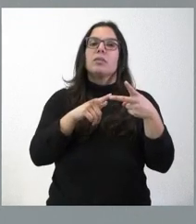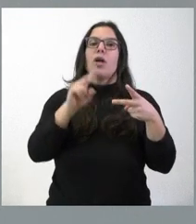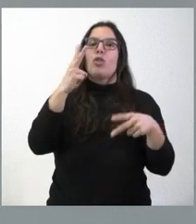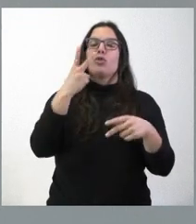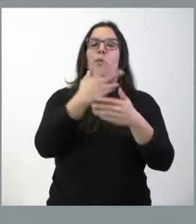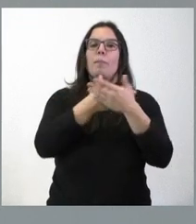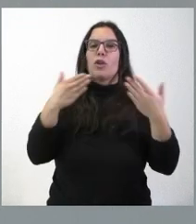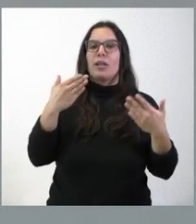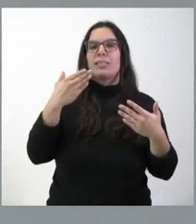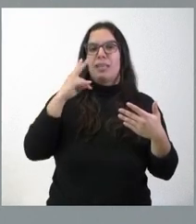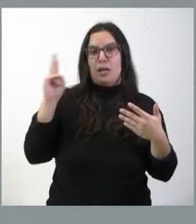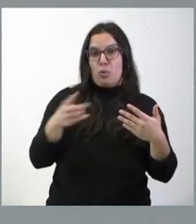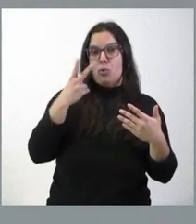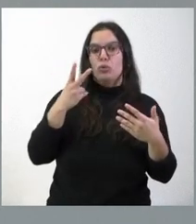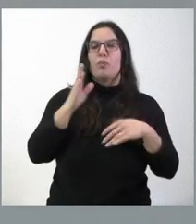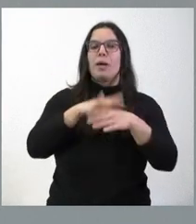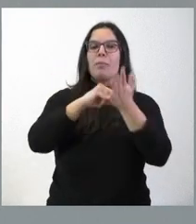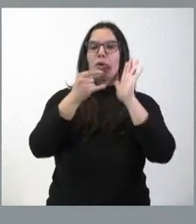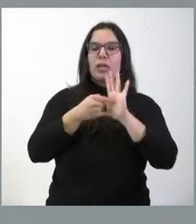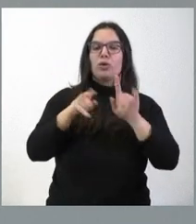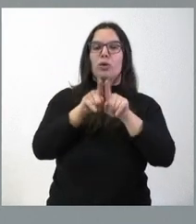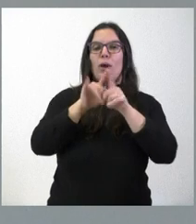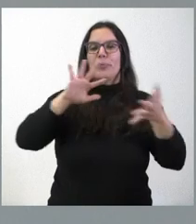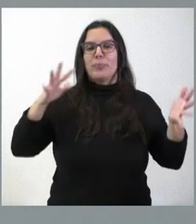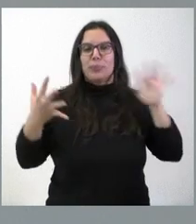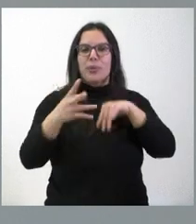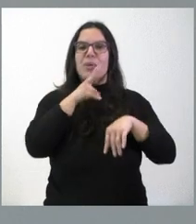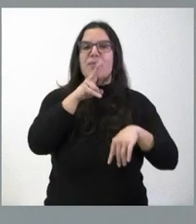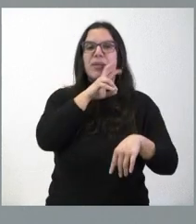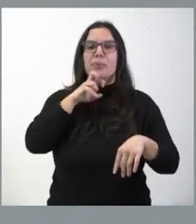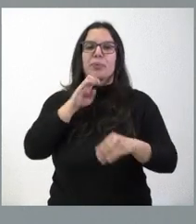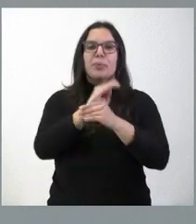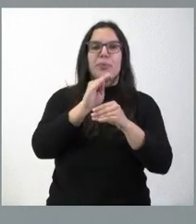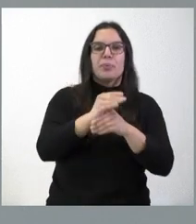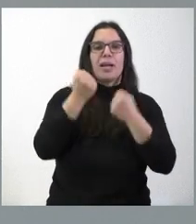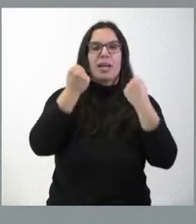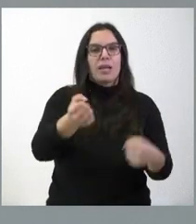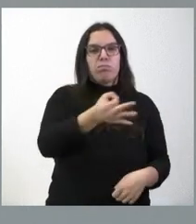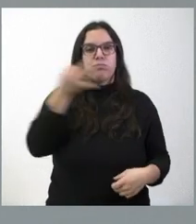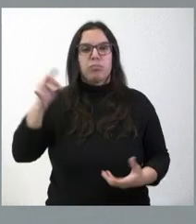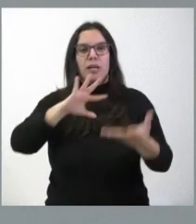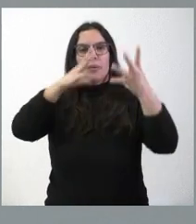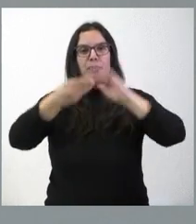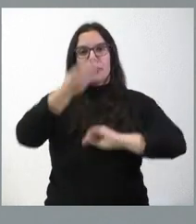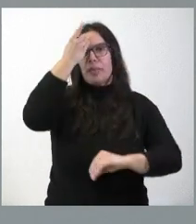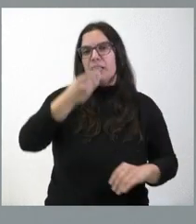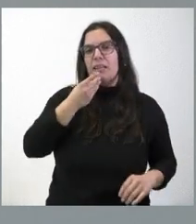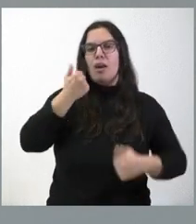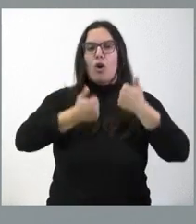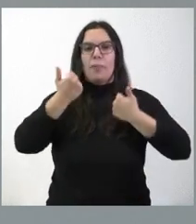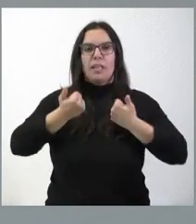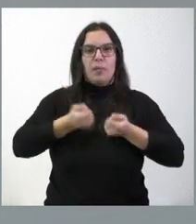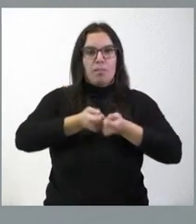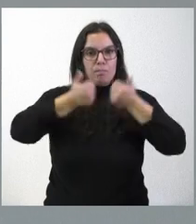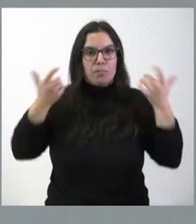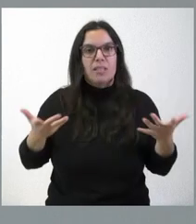millones de euros para proyectos de transición verde y sostenible, eficiencia energética, transición digital y competitividad para fomentar